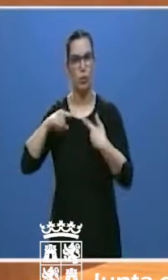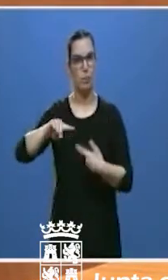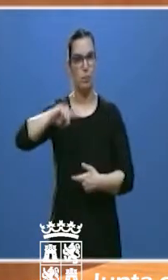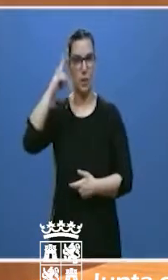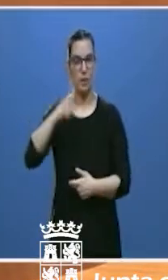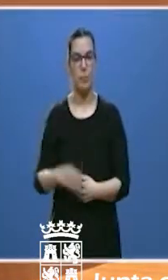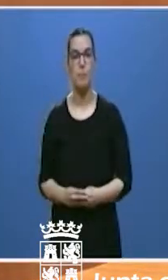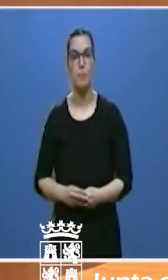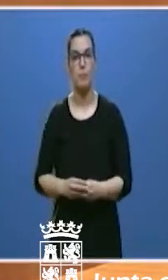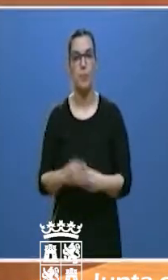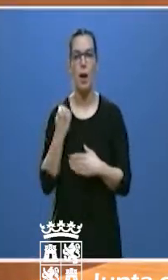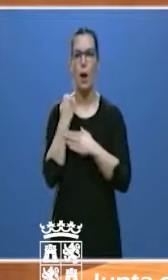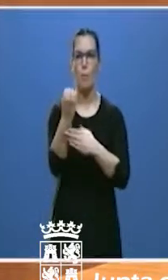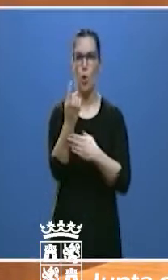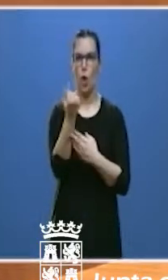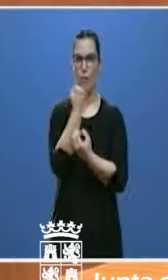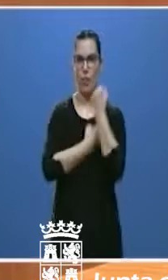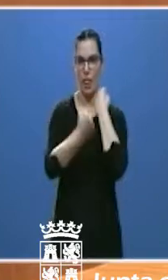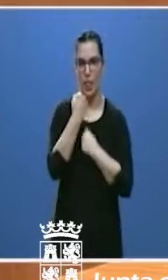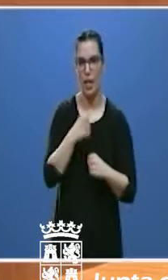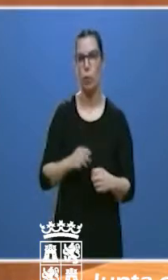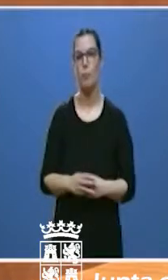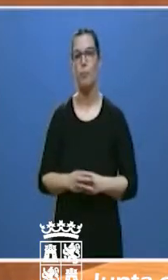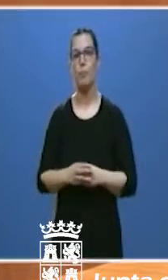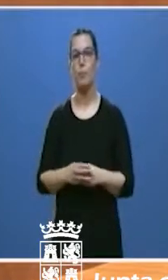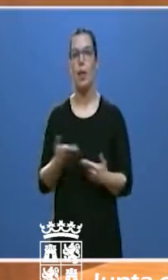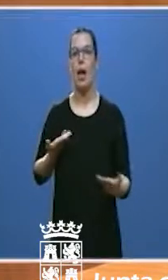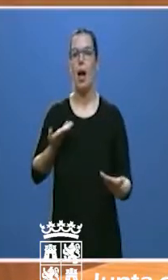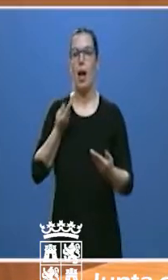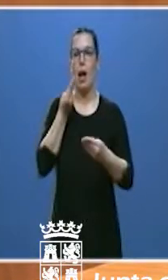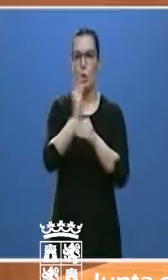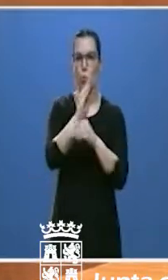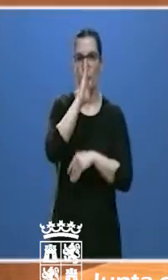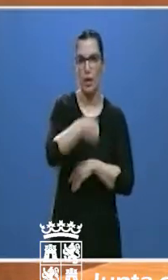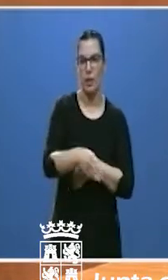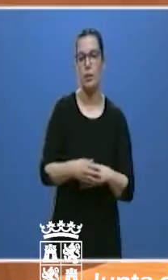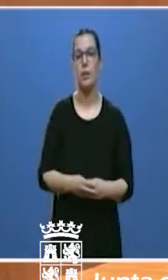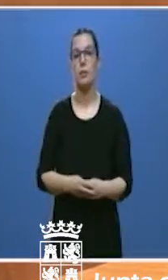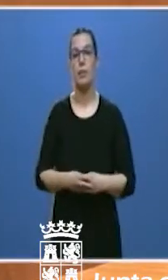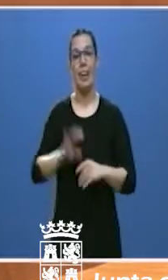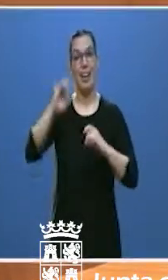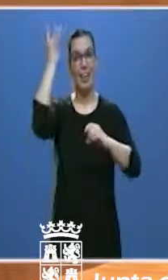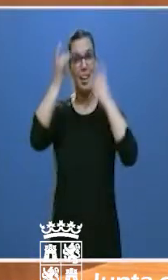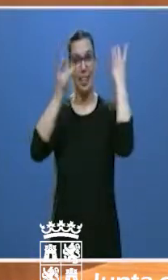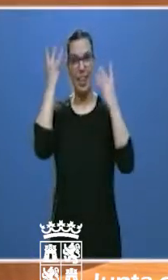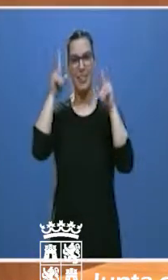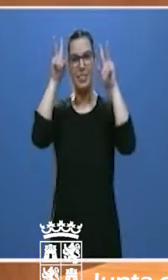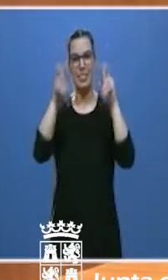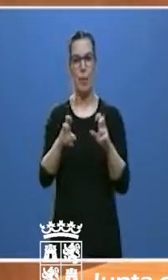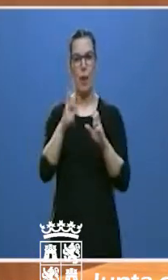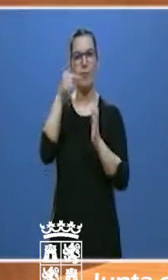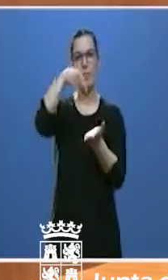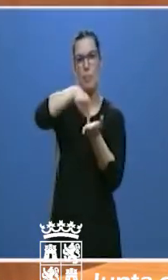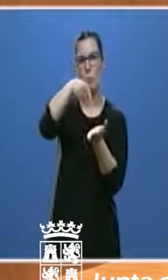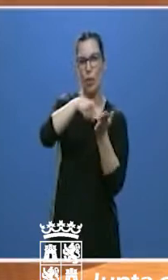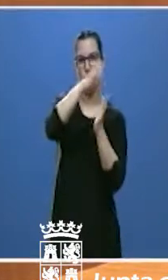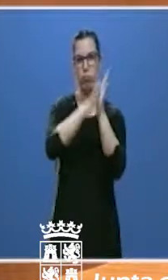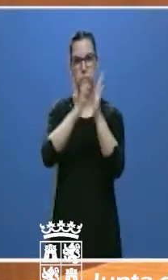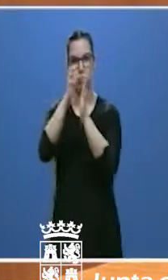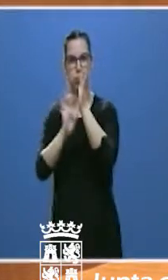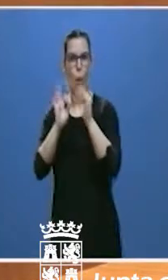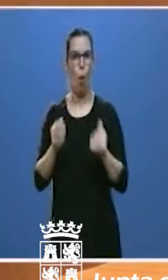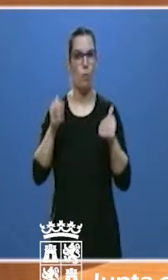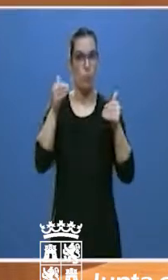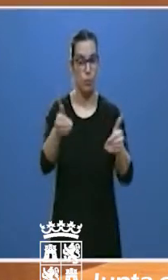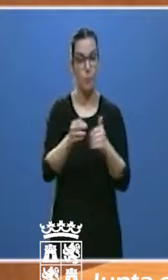Con apoyos financieros, con ayudas directas, con iniciativas en materia de fiscalidad. La mayoría de estas